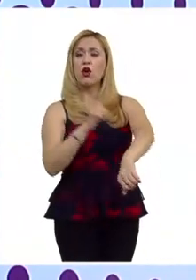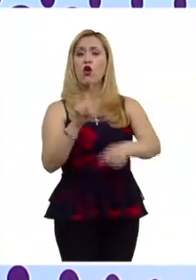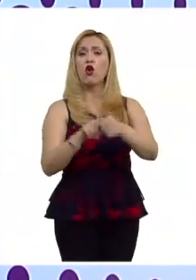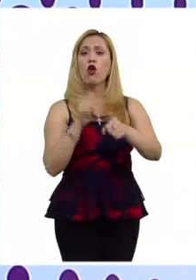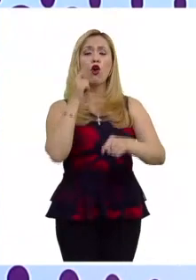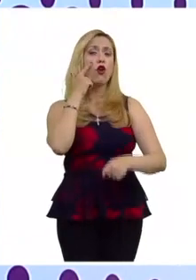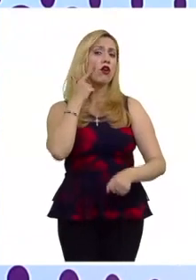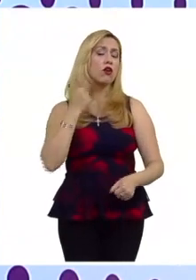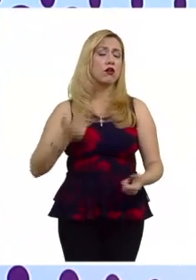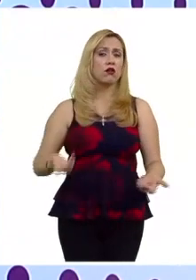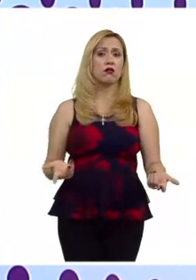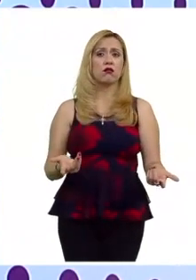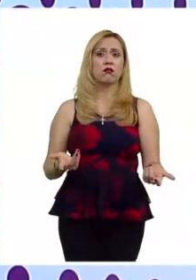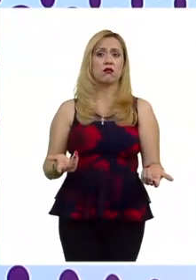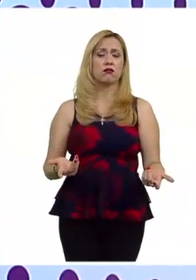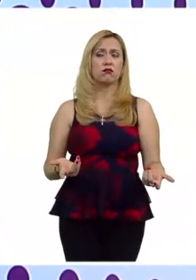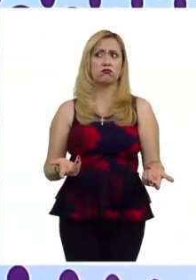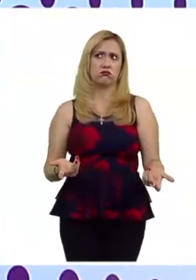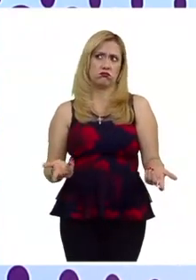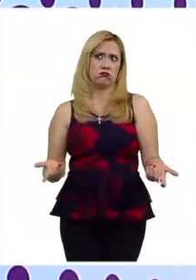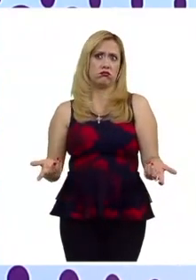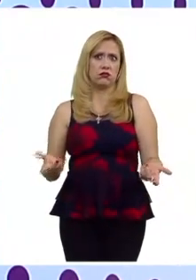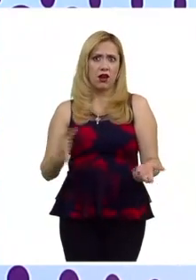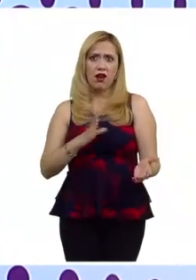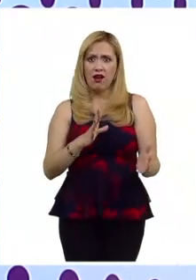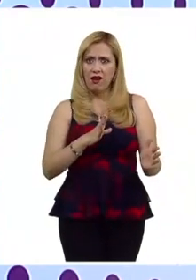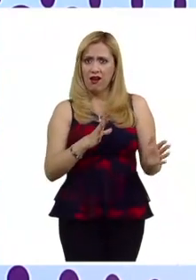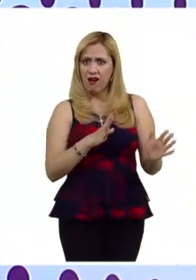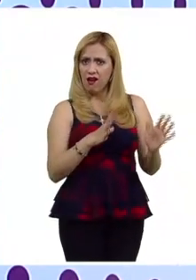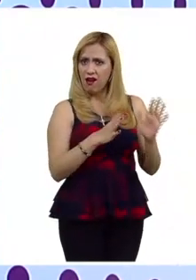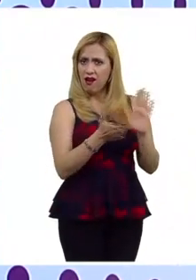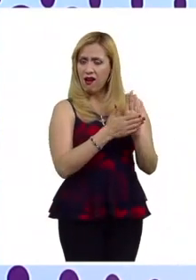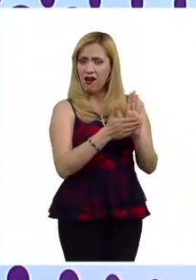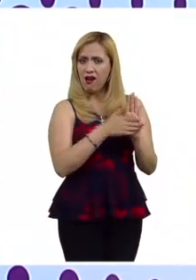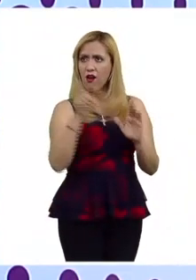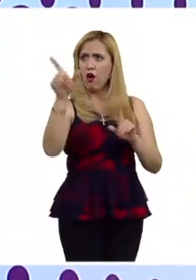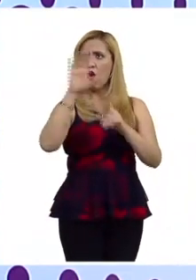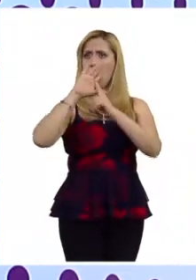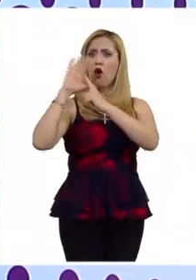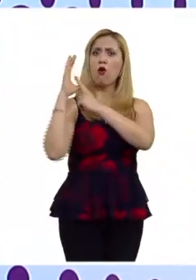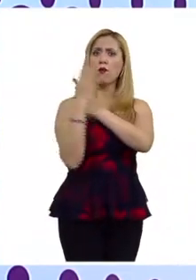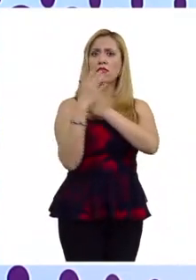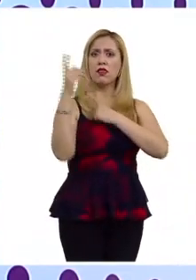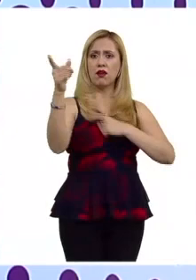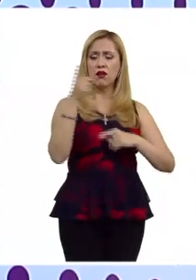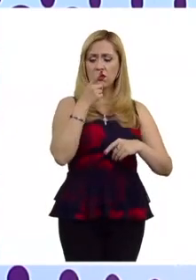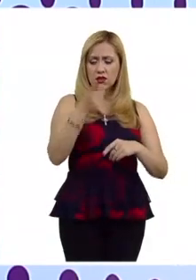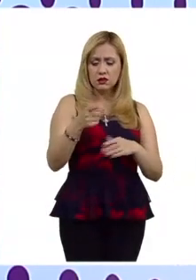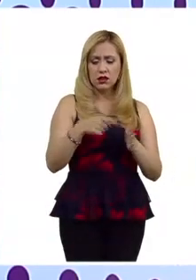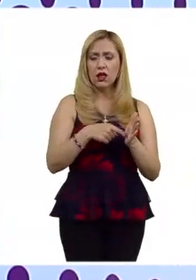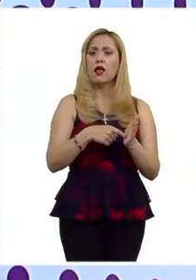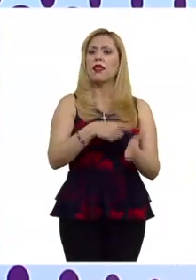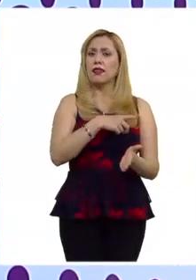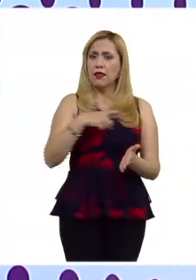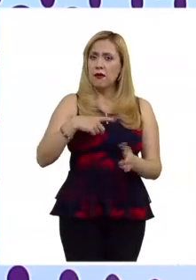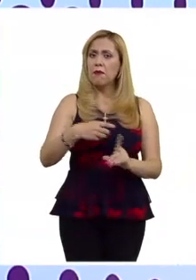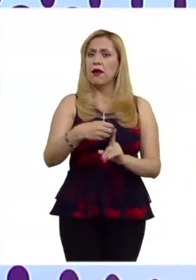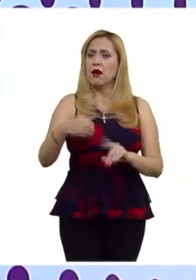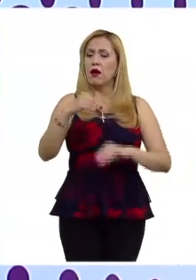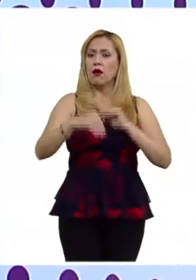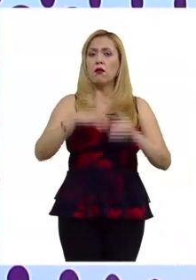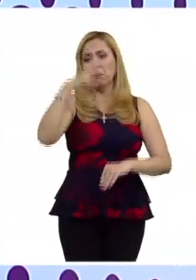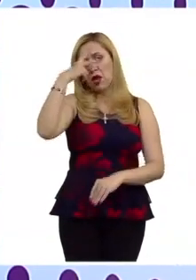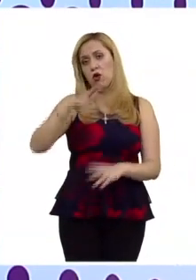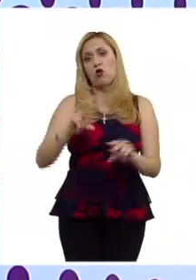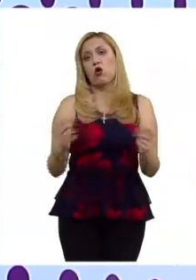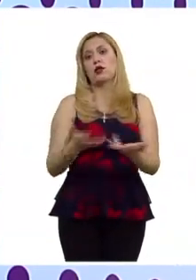inclusive existen las observaciones generales del comité de ese tratado que han dicho que se tiene que regular y México